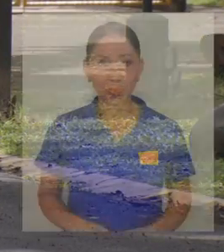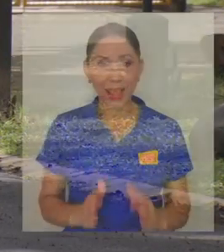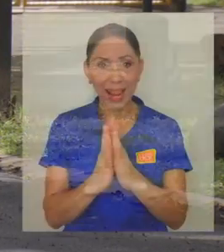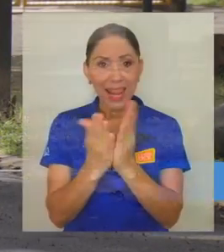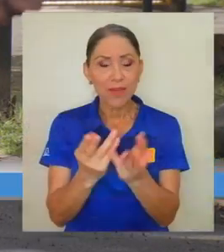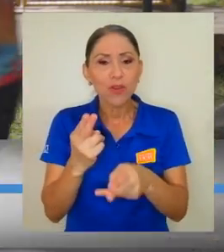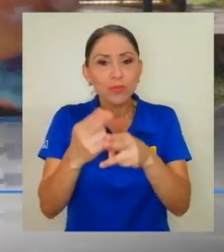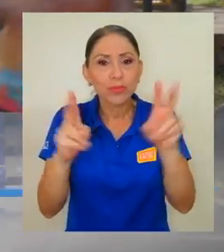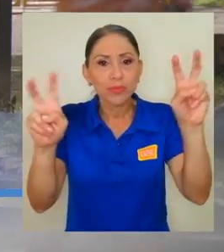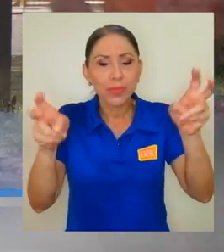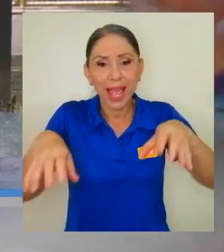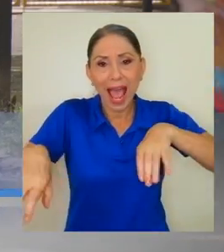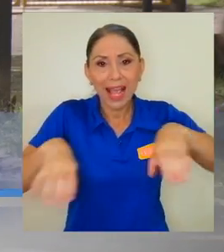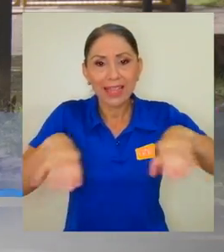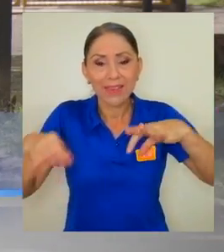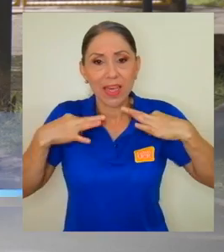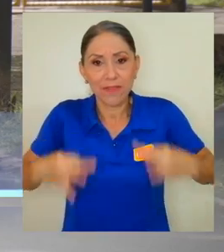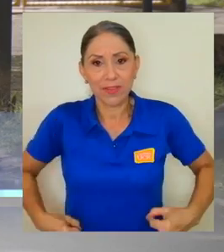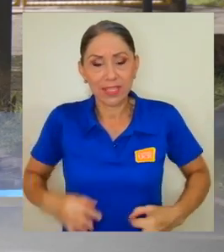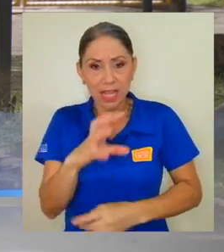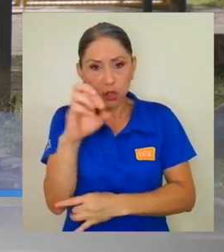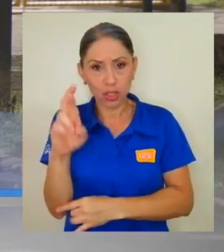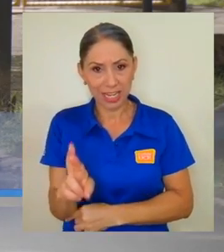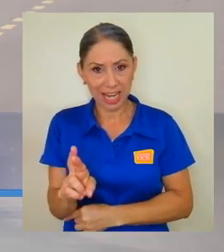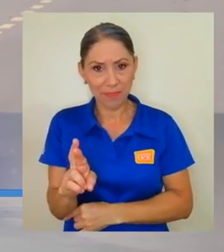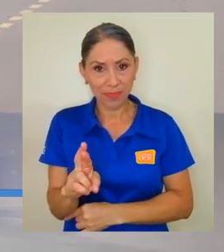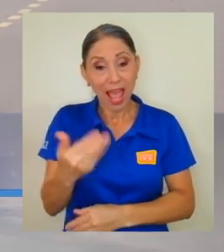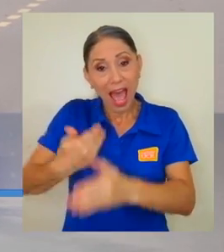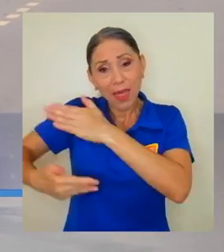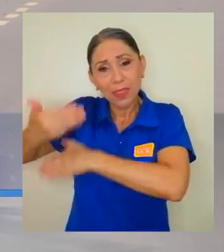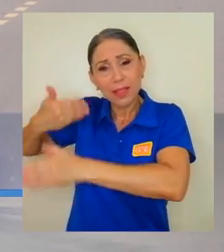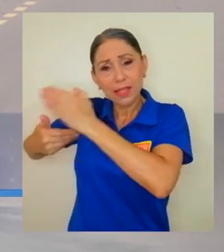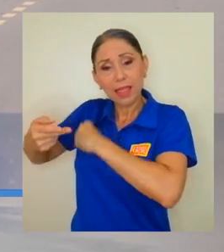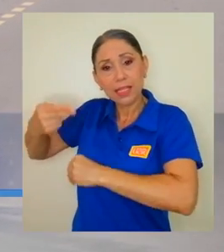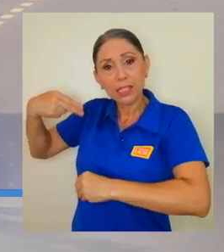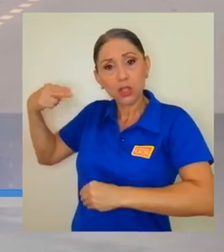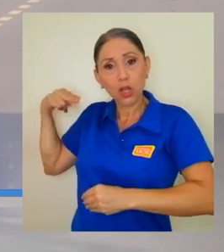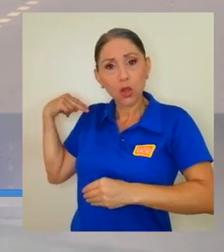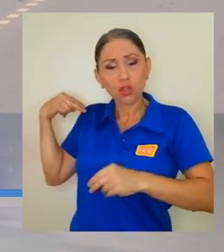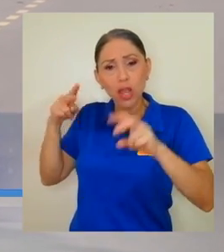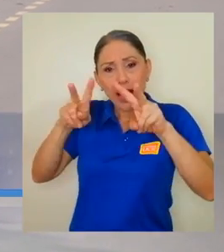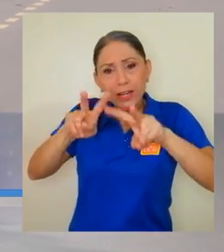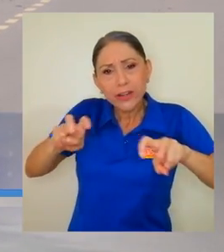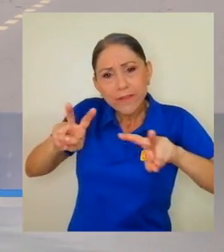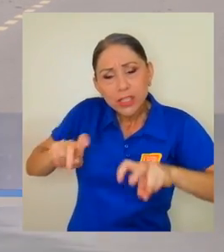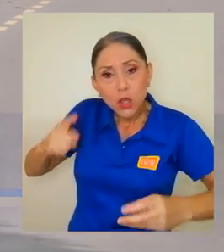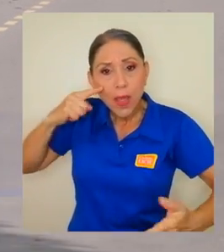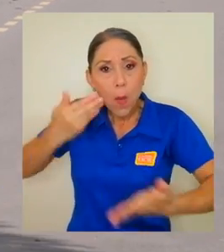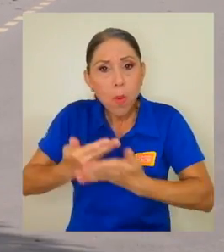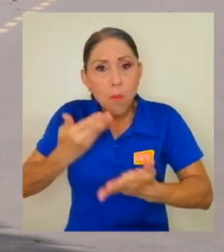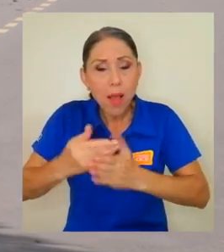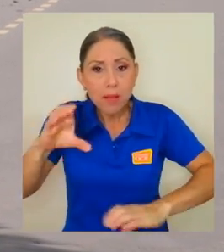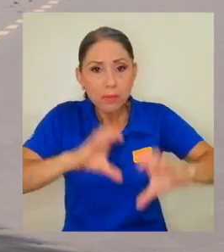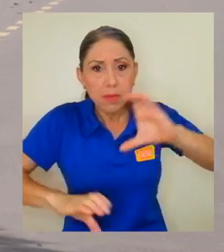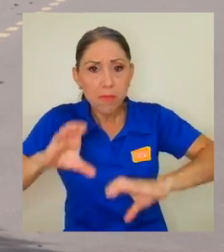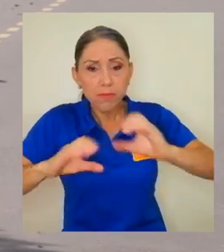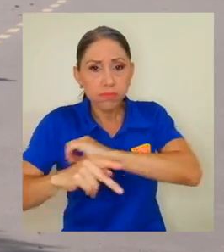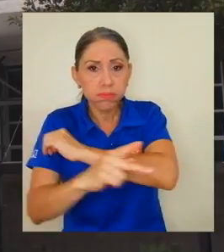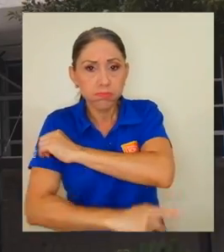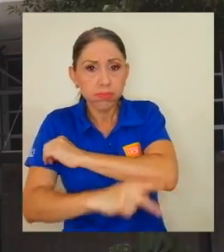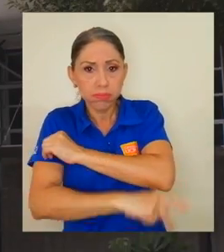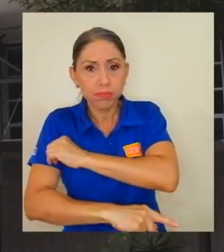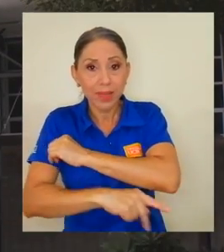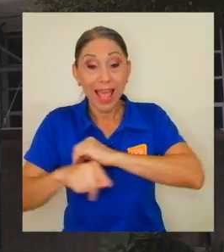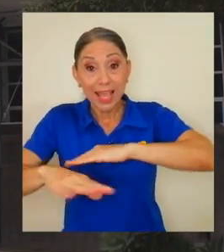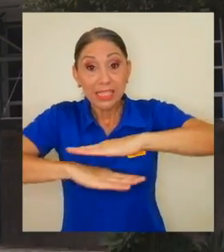El libro se titula Actividad Física en Costa Rica, antecedentes históricos y revisión de sus evidencias científicas en el país,